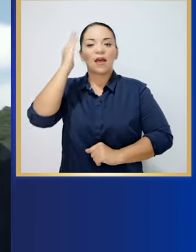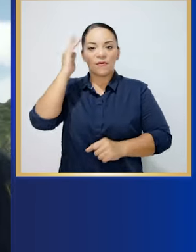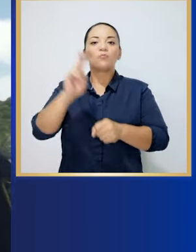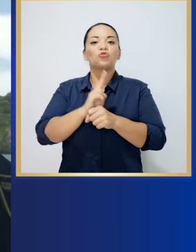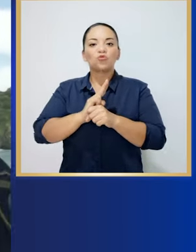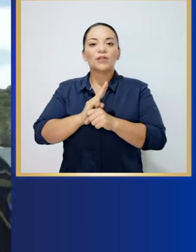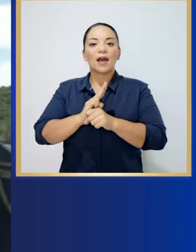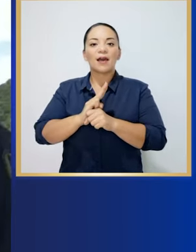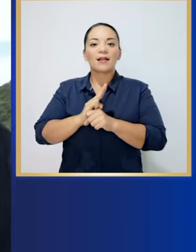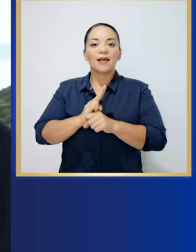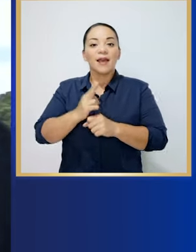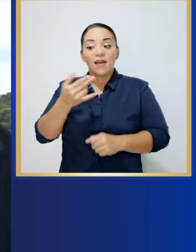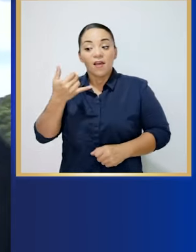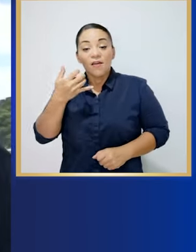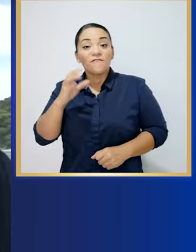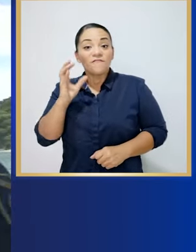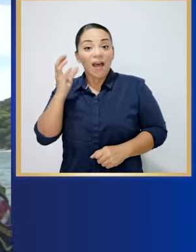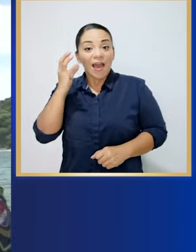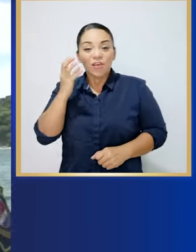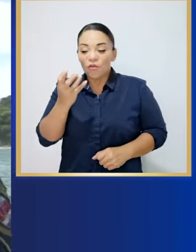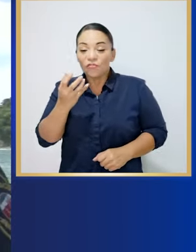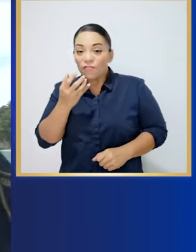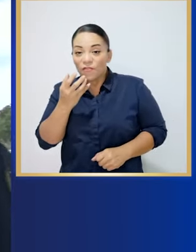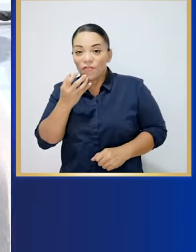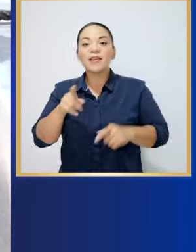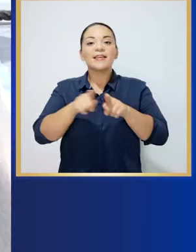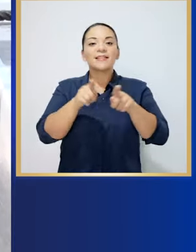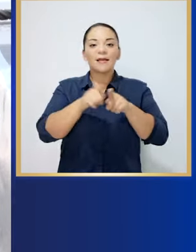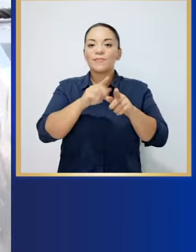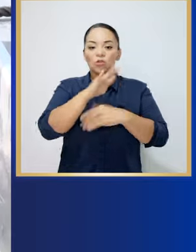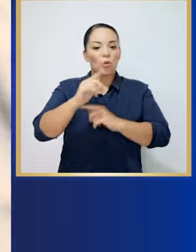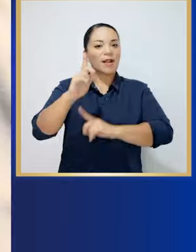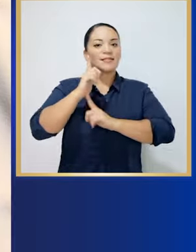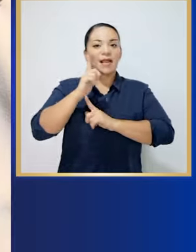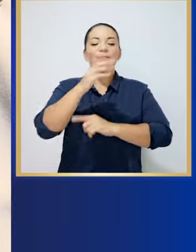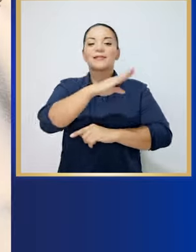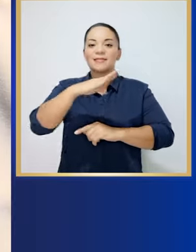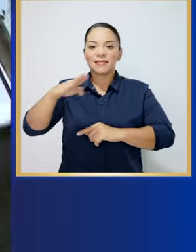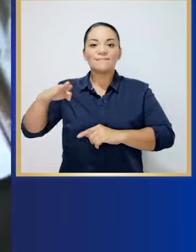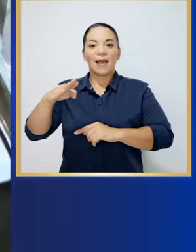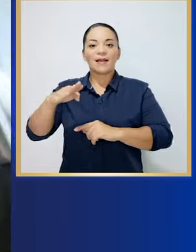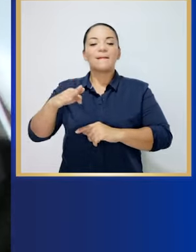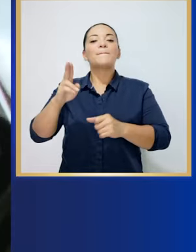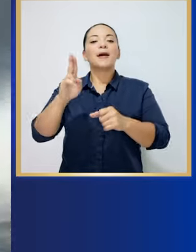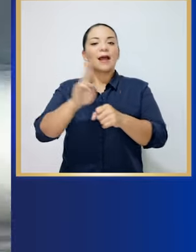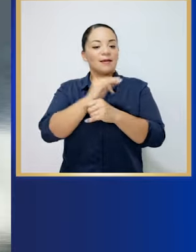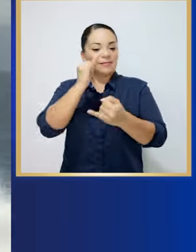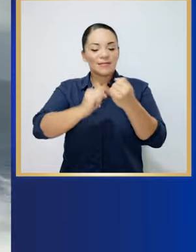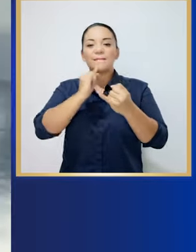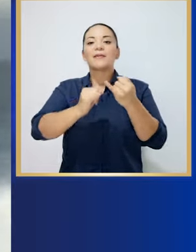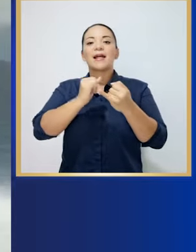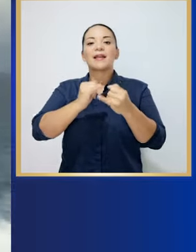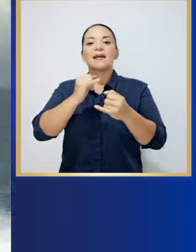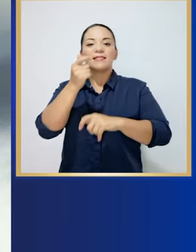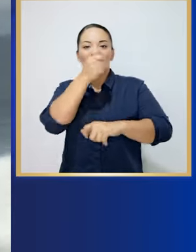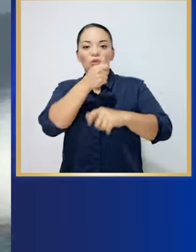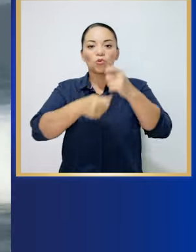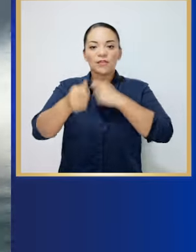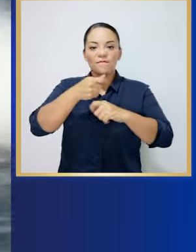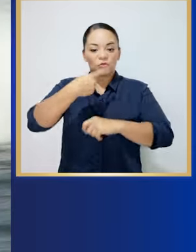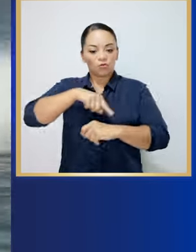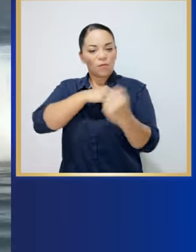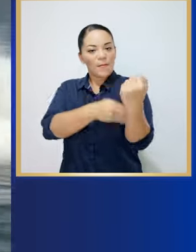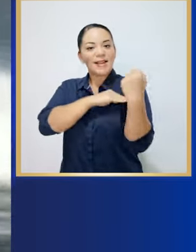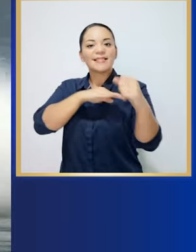sabemos usar los radios y las armas para combatir el narcotráfico en los mares. Así lo demuestran nuestras